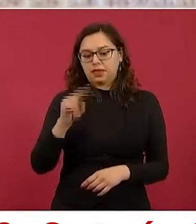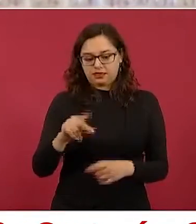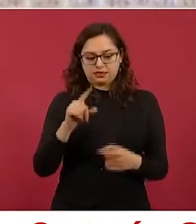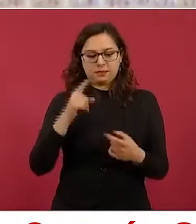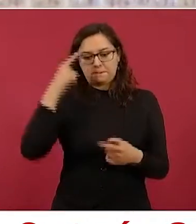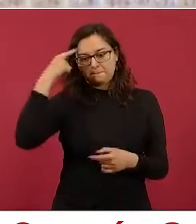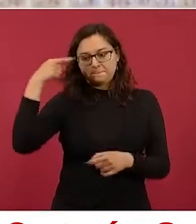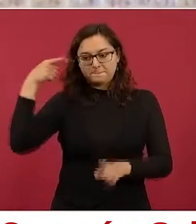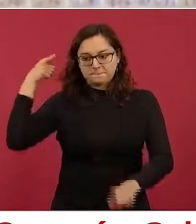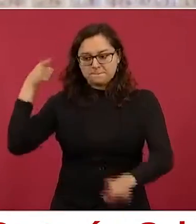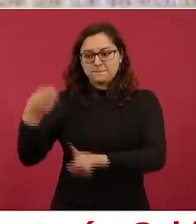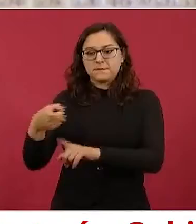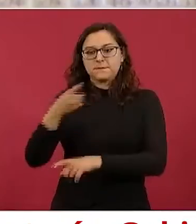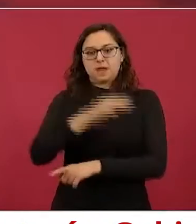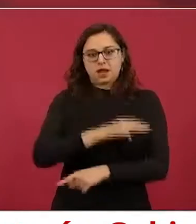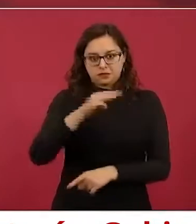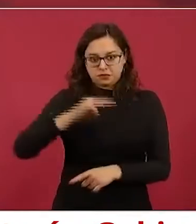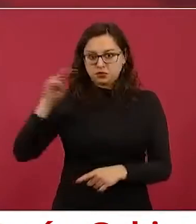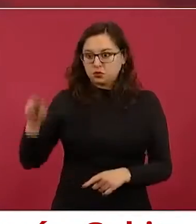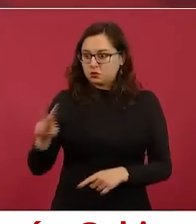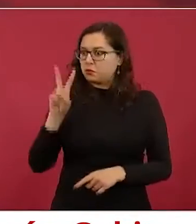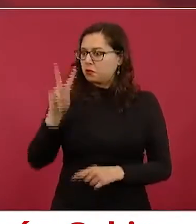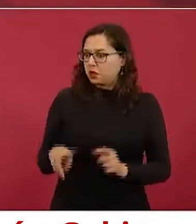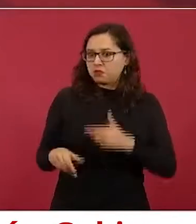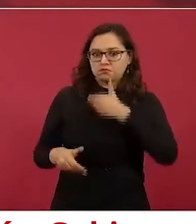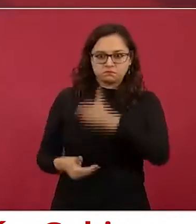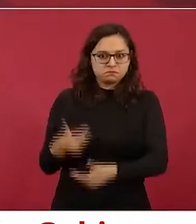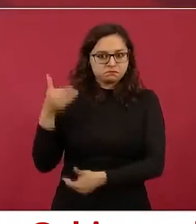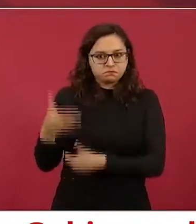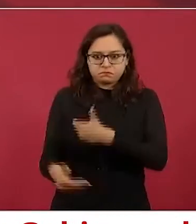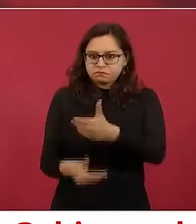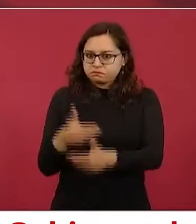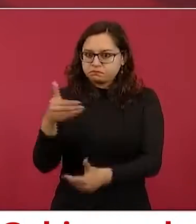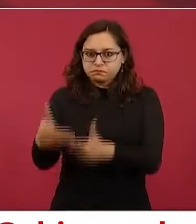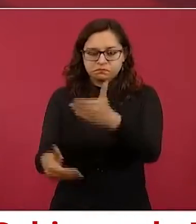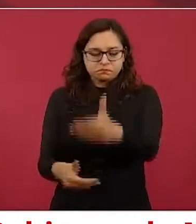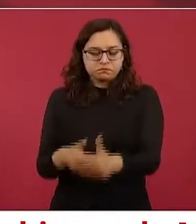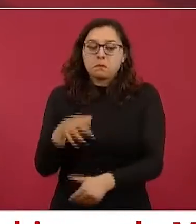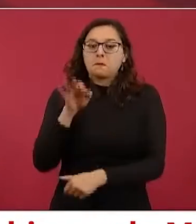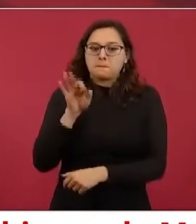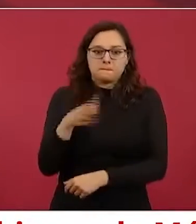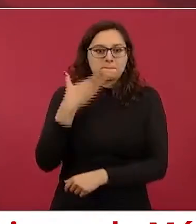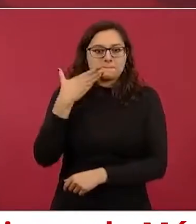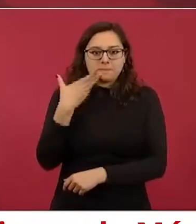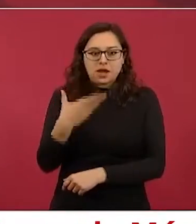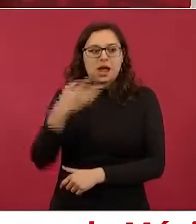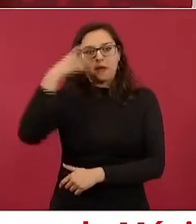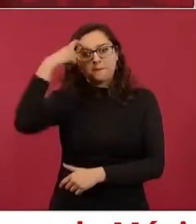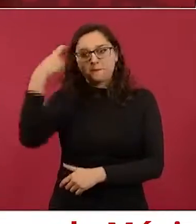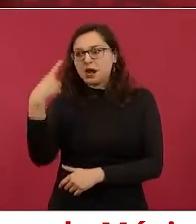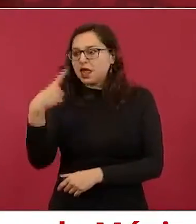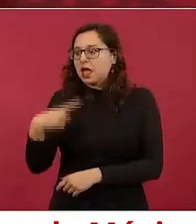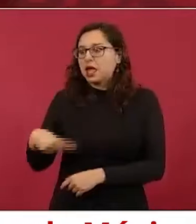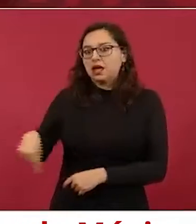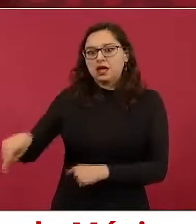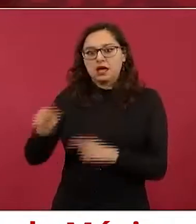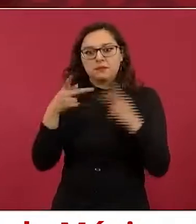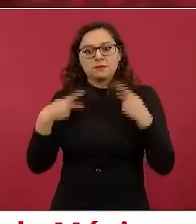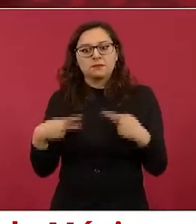Se ha avanzado bastante para darle opción a la gente,